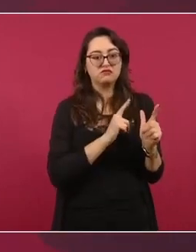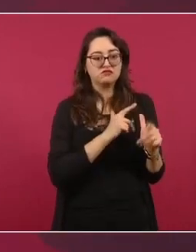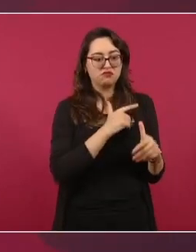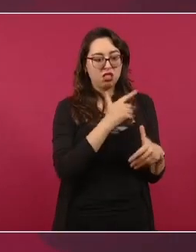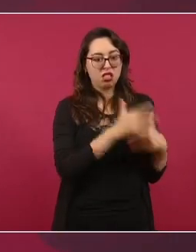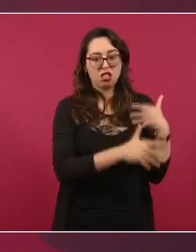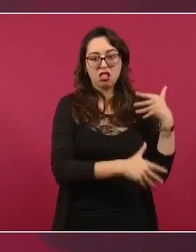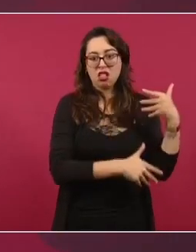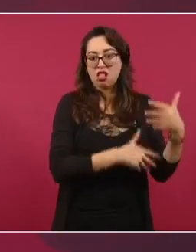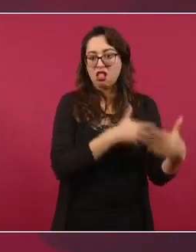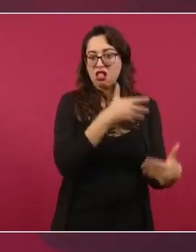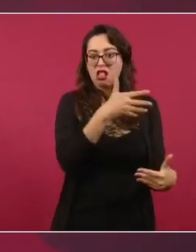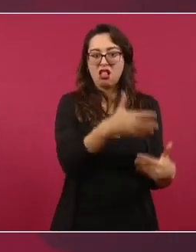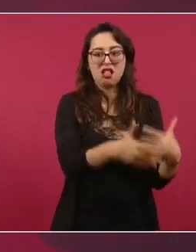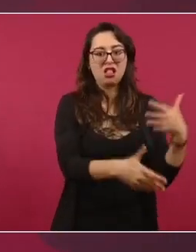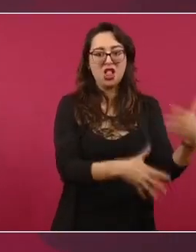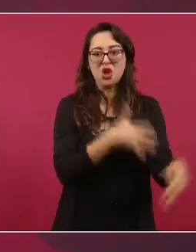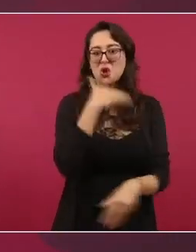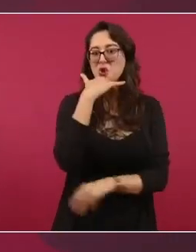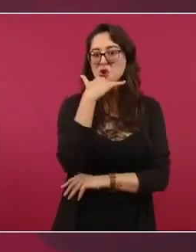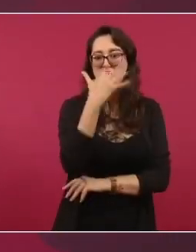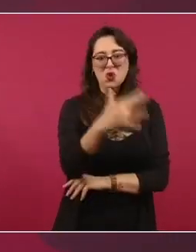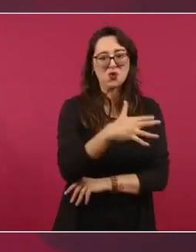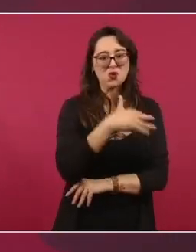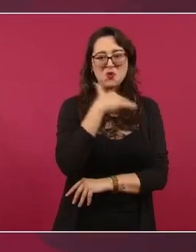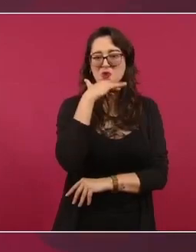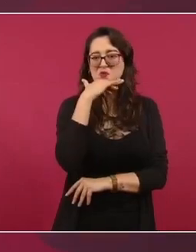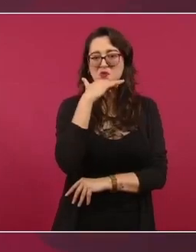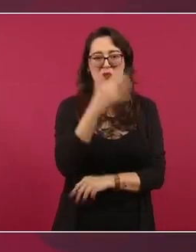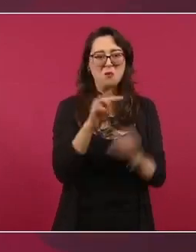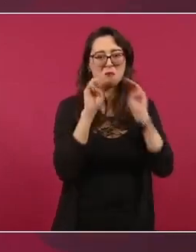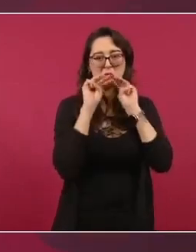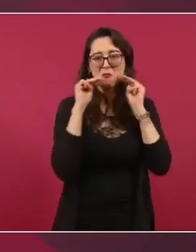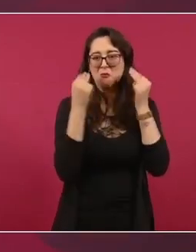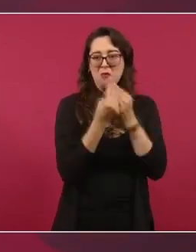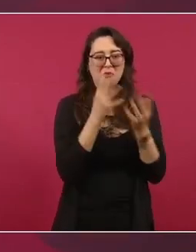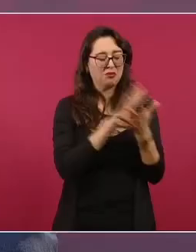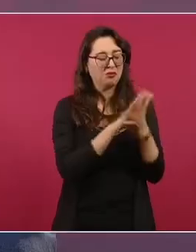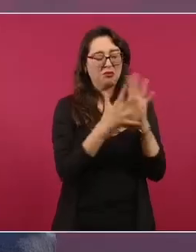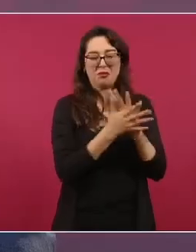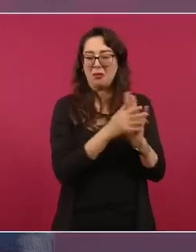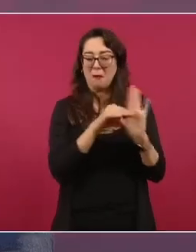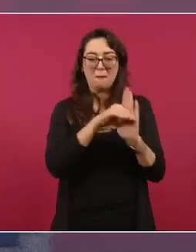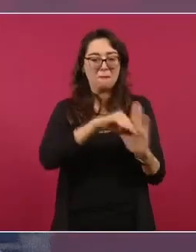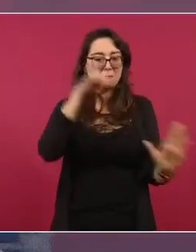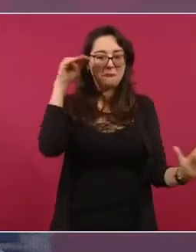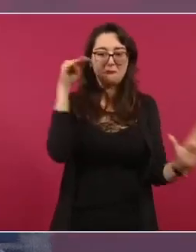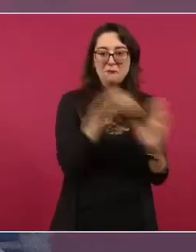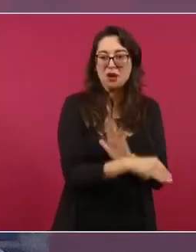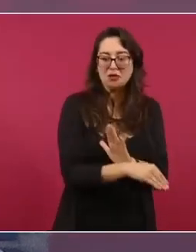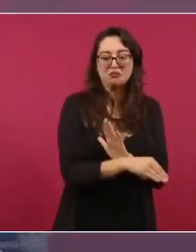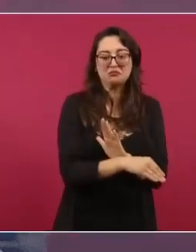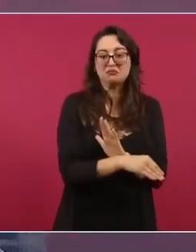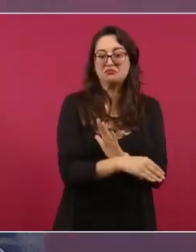surgió García Luna, así